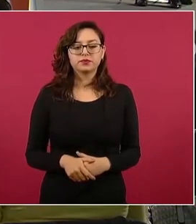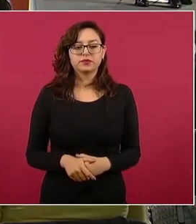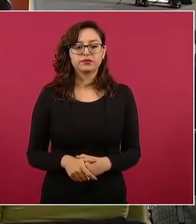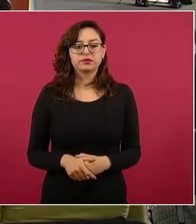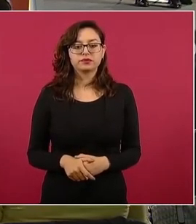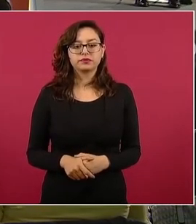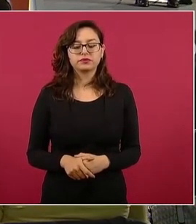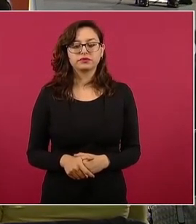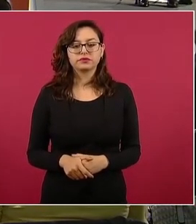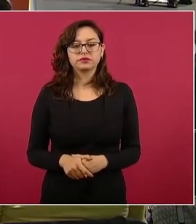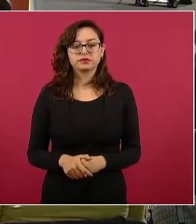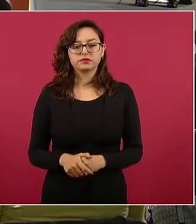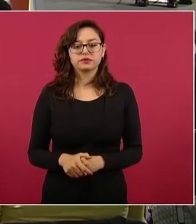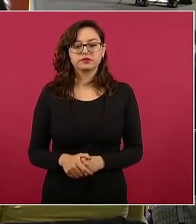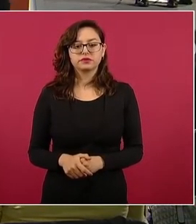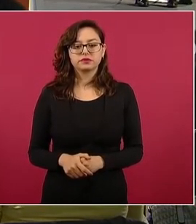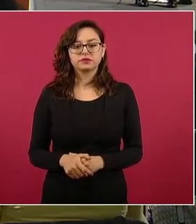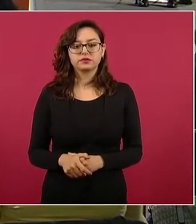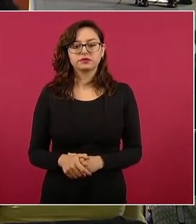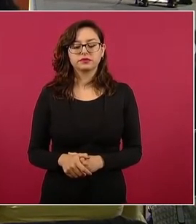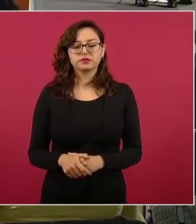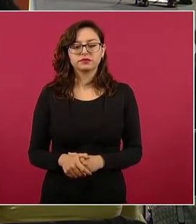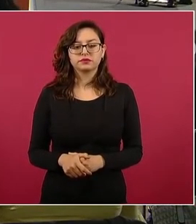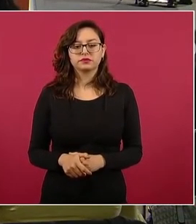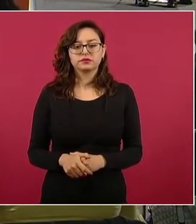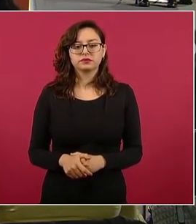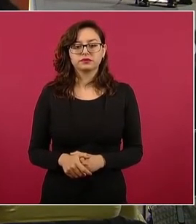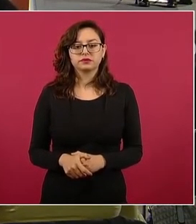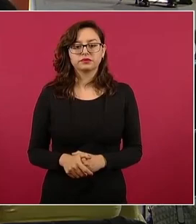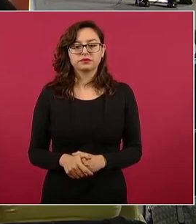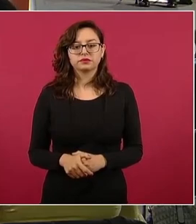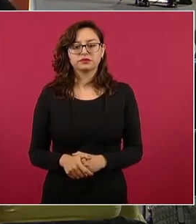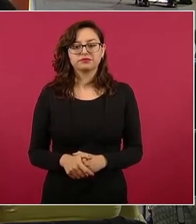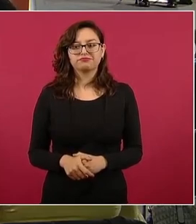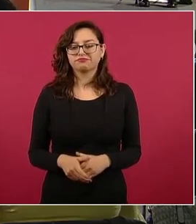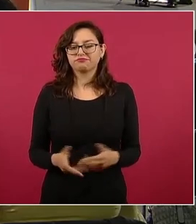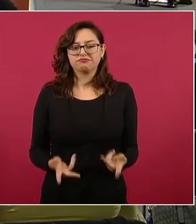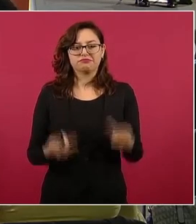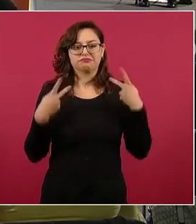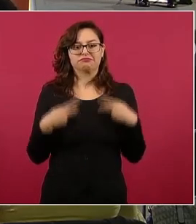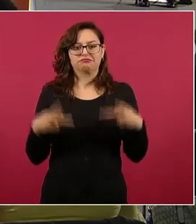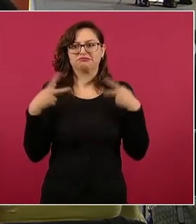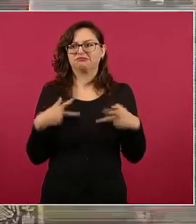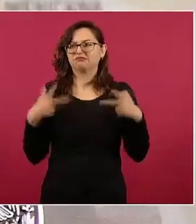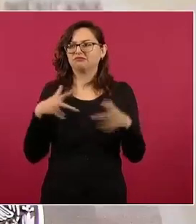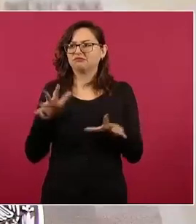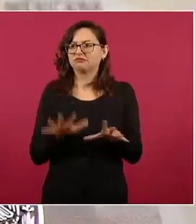y el pueblo enardecido